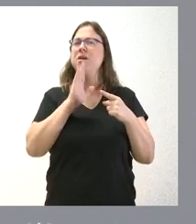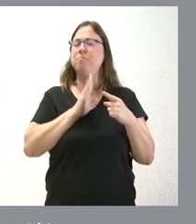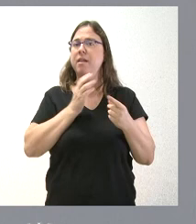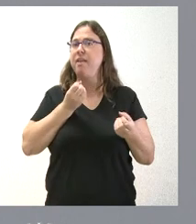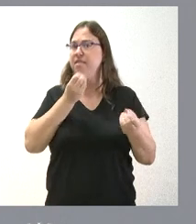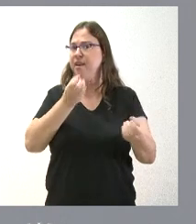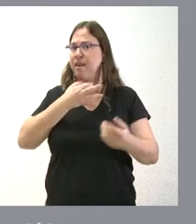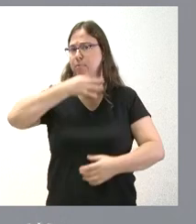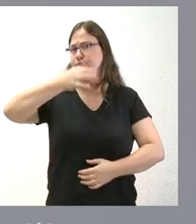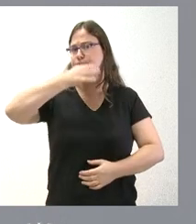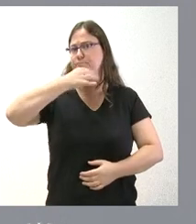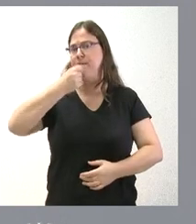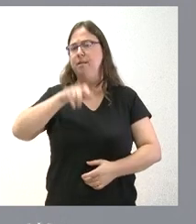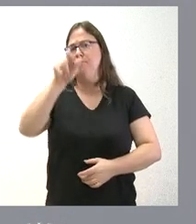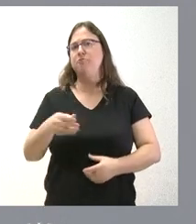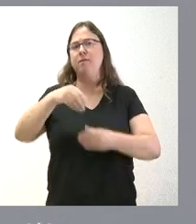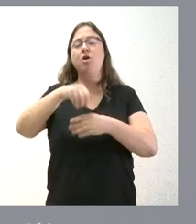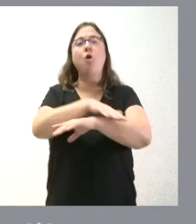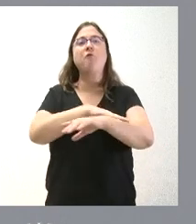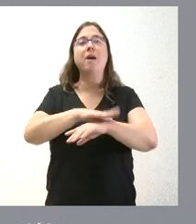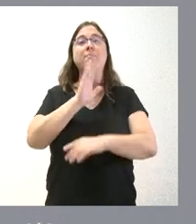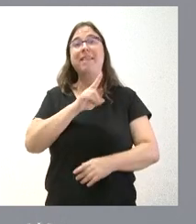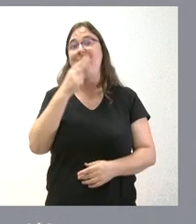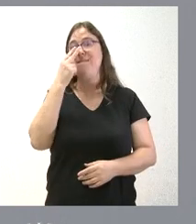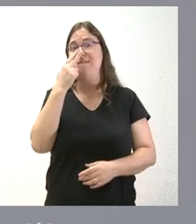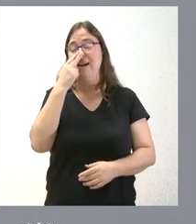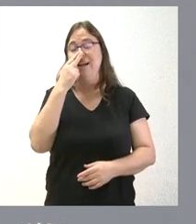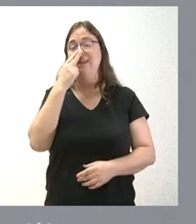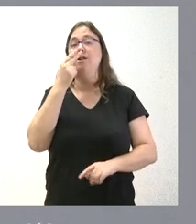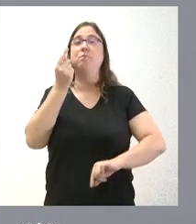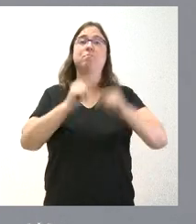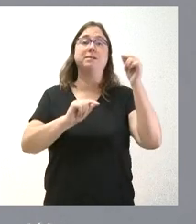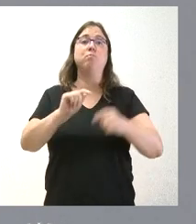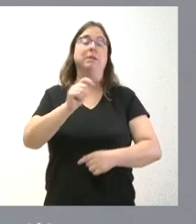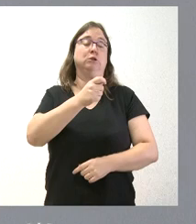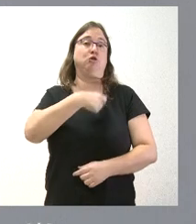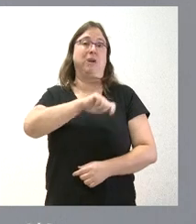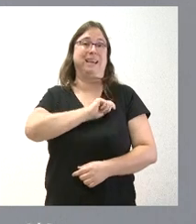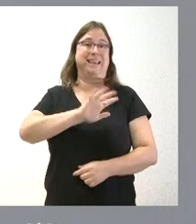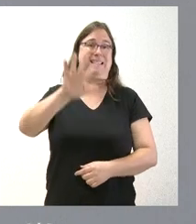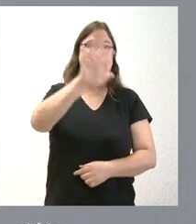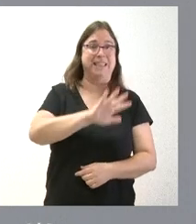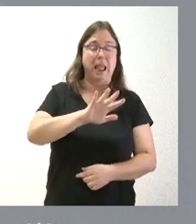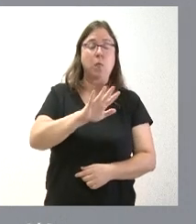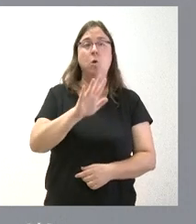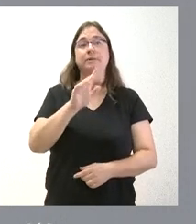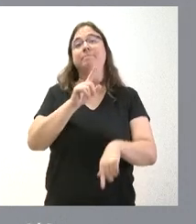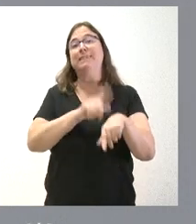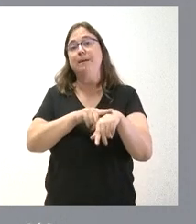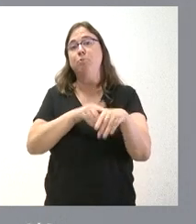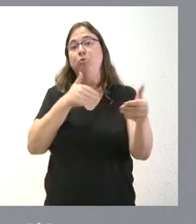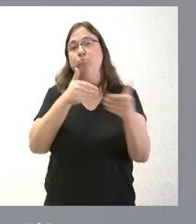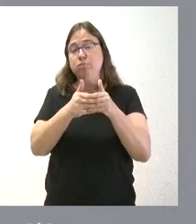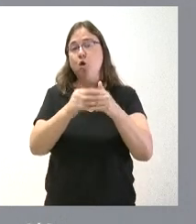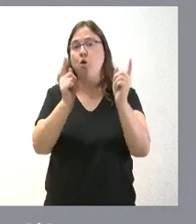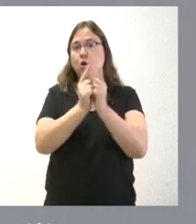que vemos algunos miembros del Gobierno, que hay interés que el presupuesto del Estado y toda la información se otorguen un tiempo relativamente breve, es decir, que pudiera